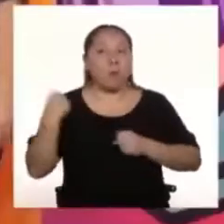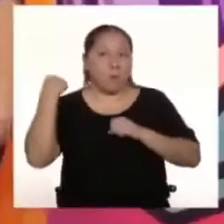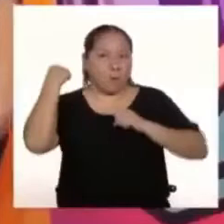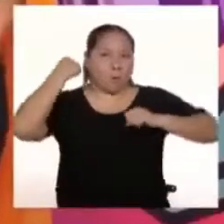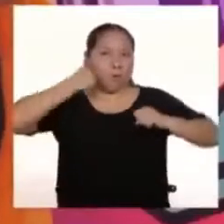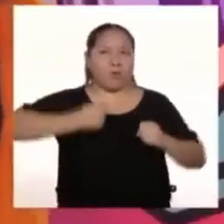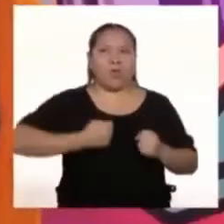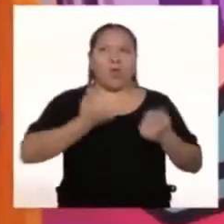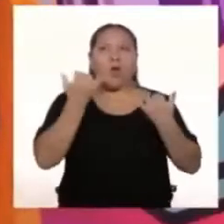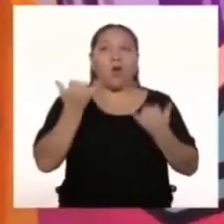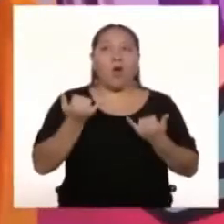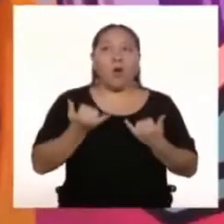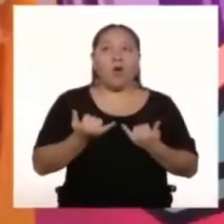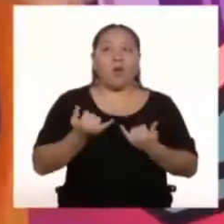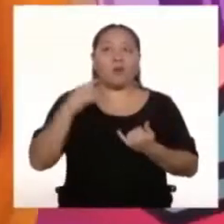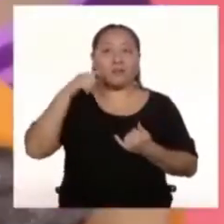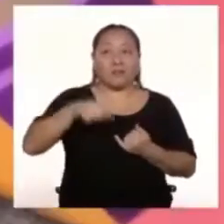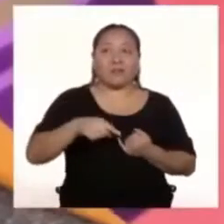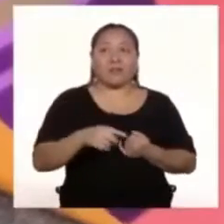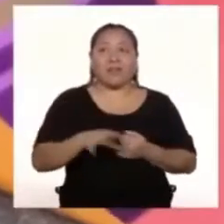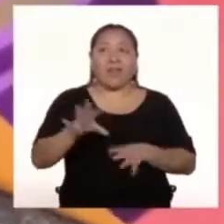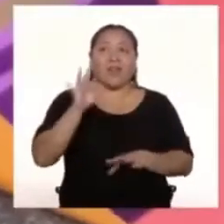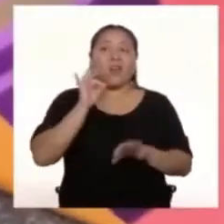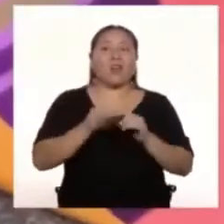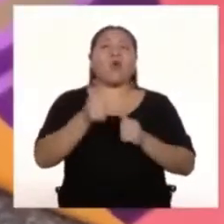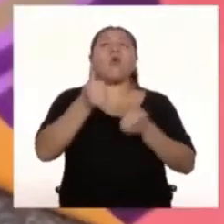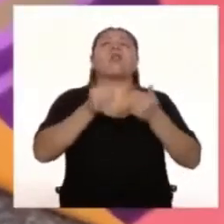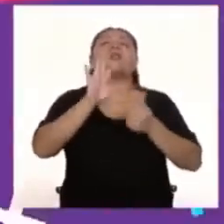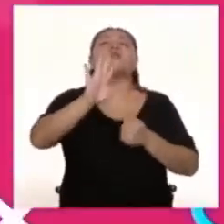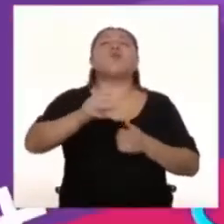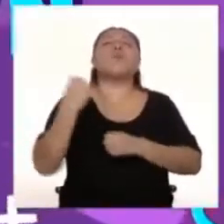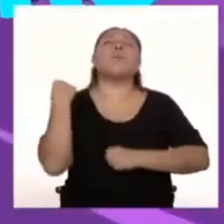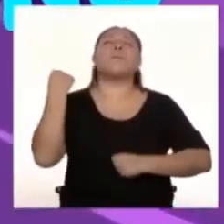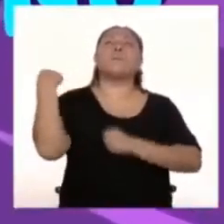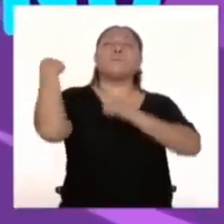lo saben Hoy En el hiperclófono ¿Cuál es tu superpoder?